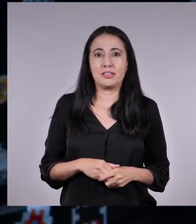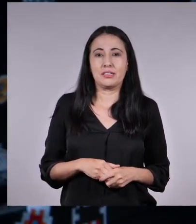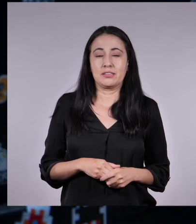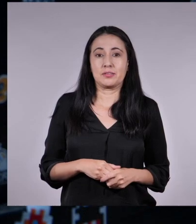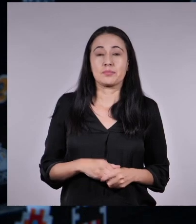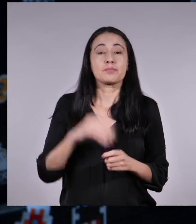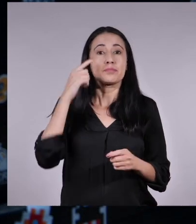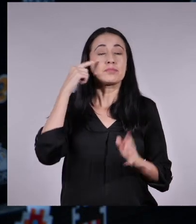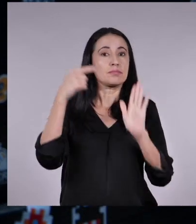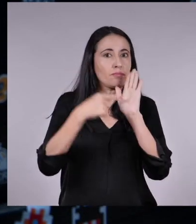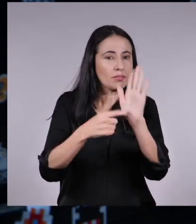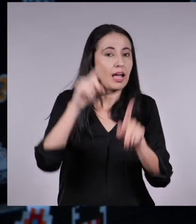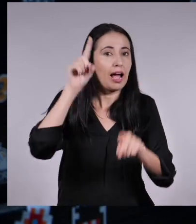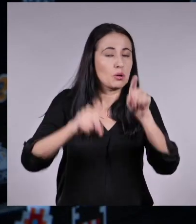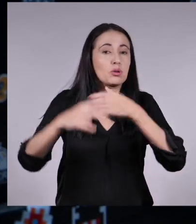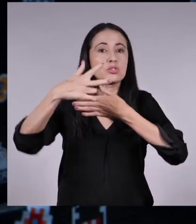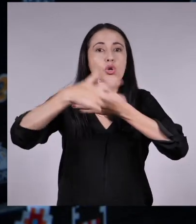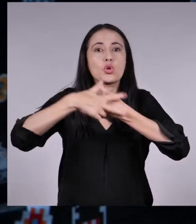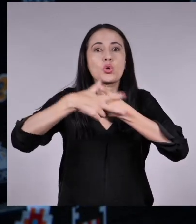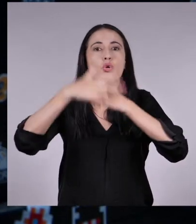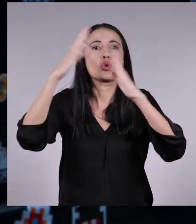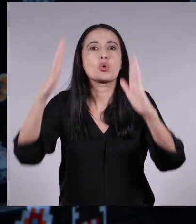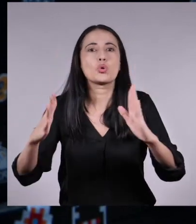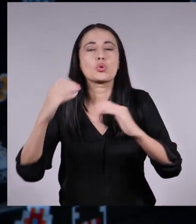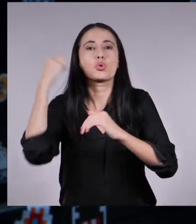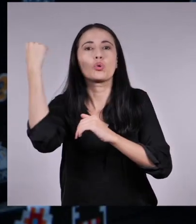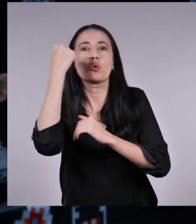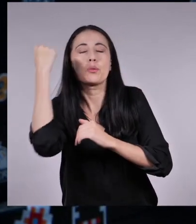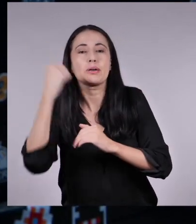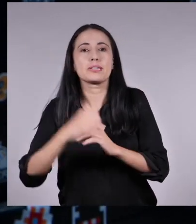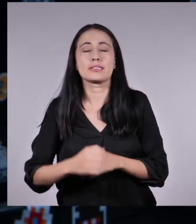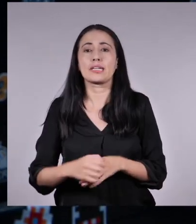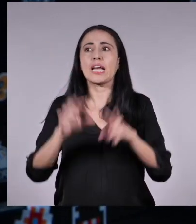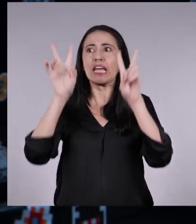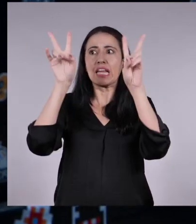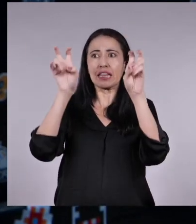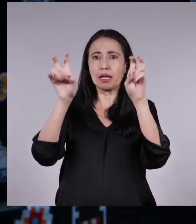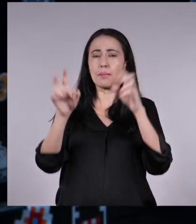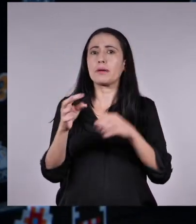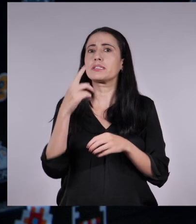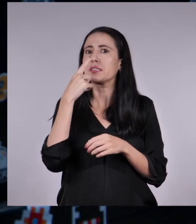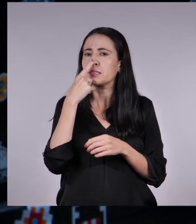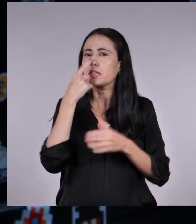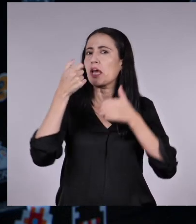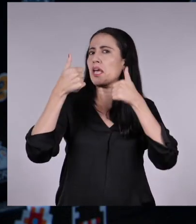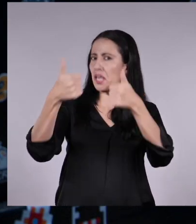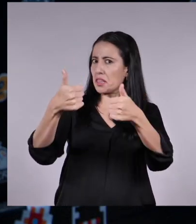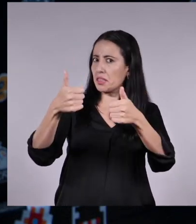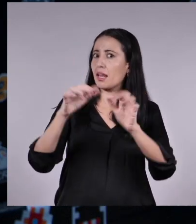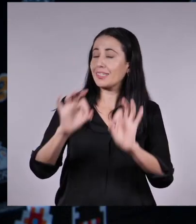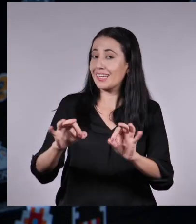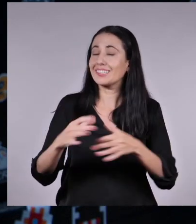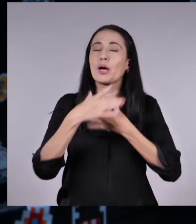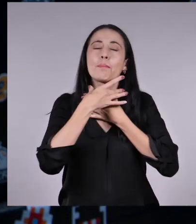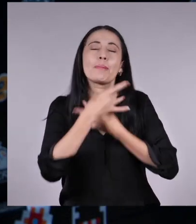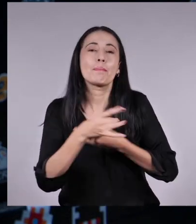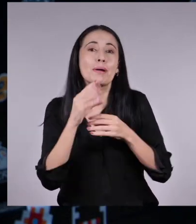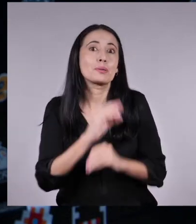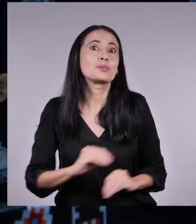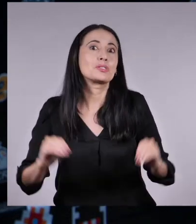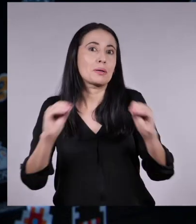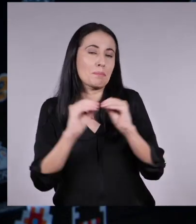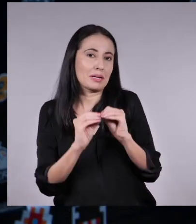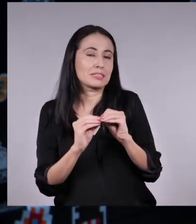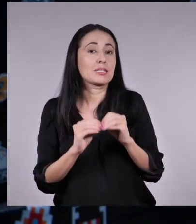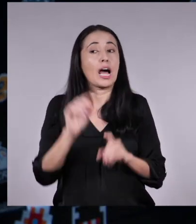Les voy a enumerar a algunos de los youtubers, divulgadores de contenido y creadores que más me gustan. Quizás alguno